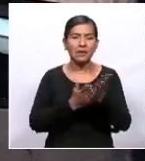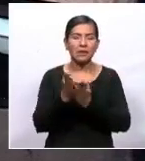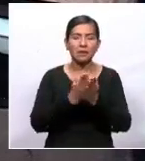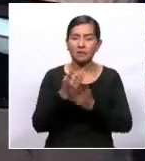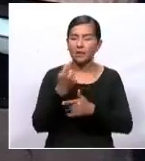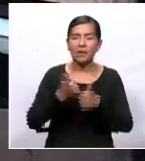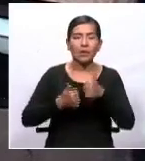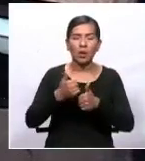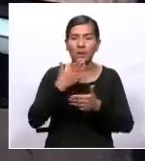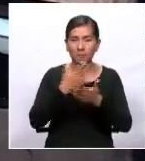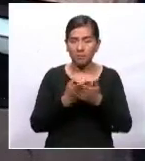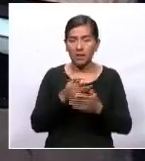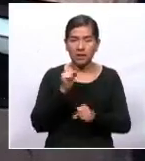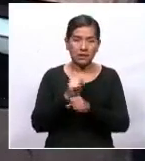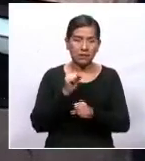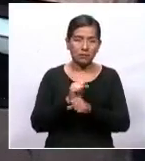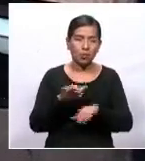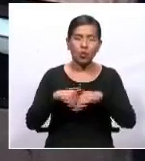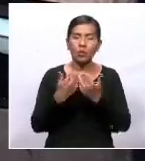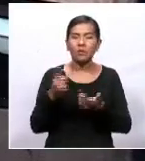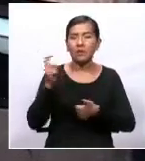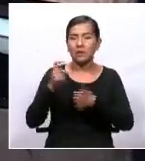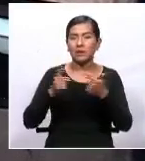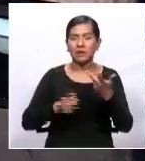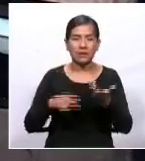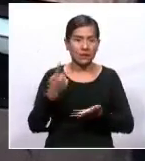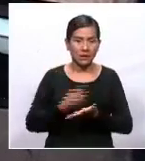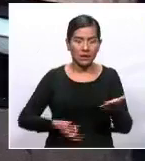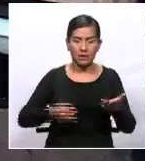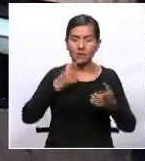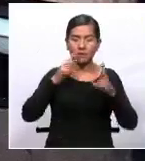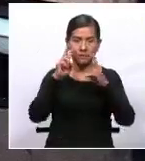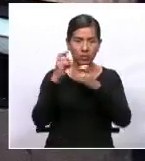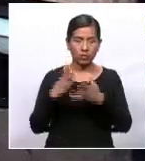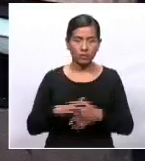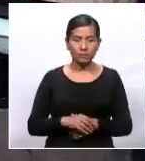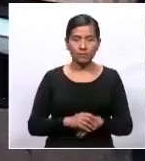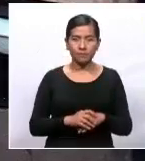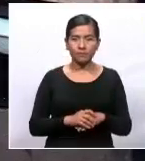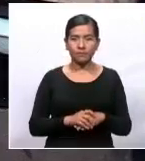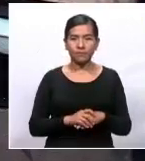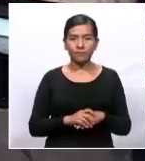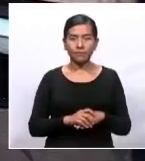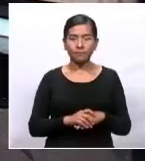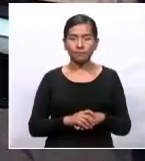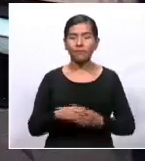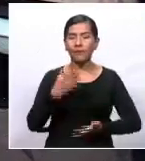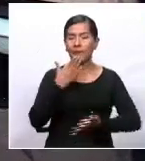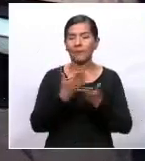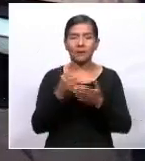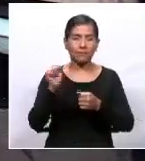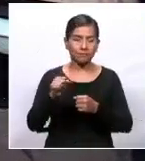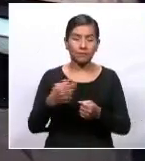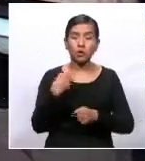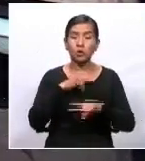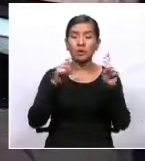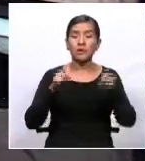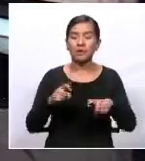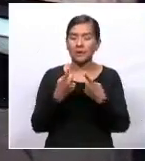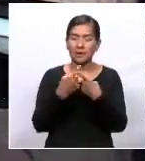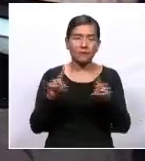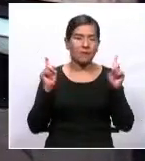aporta y cómo se va modificando el panorama a partir de aquello? Bueno, hay que diferenciar